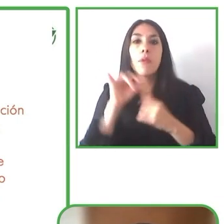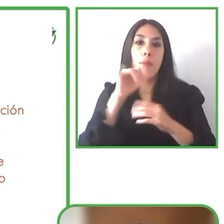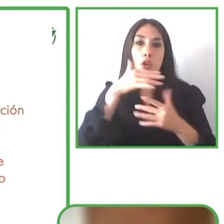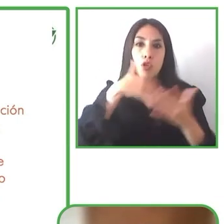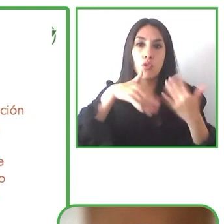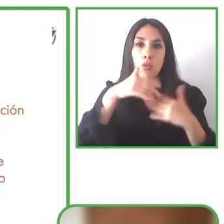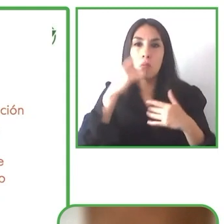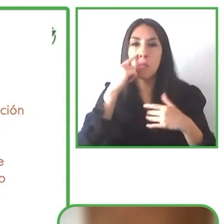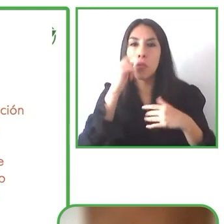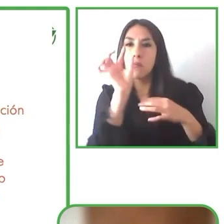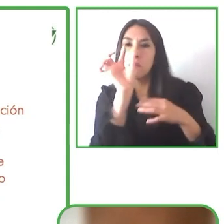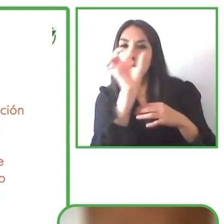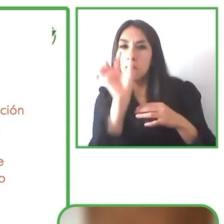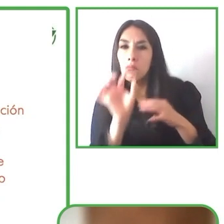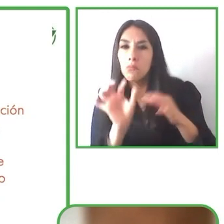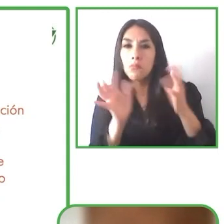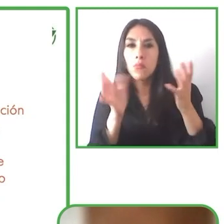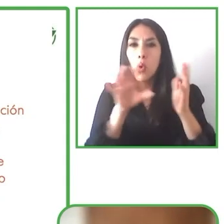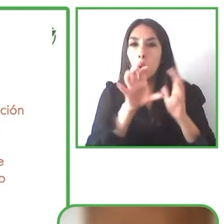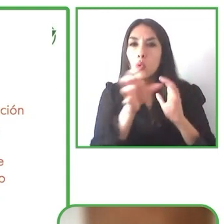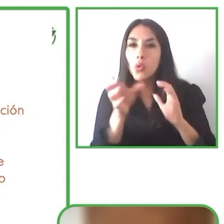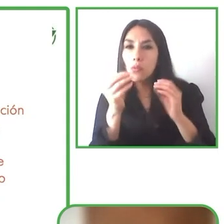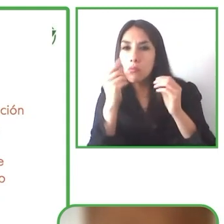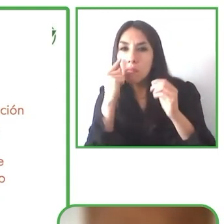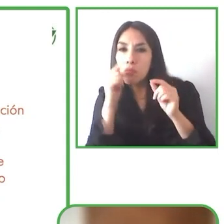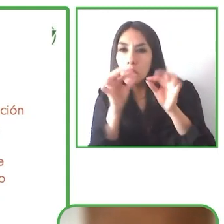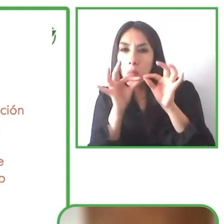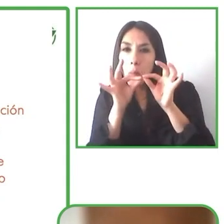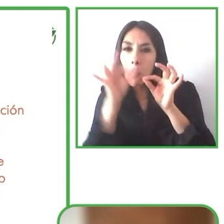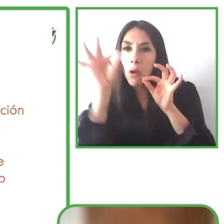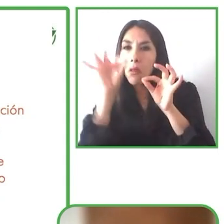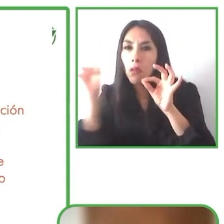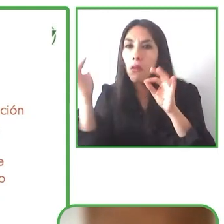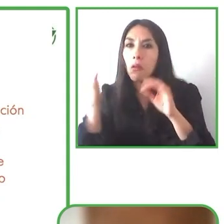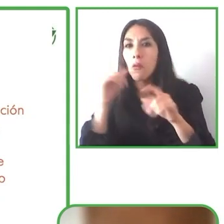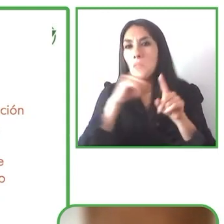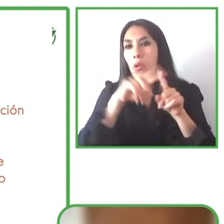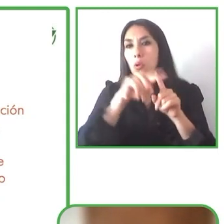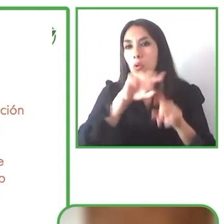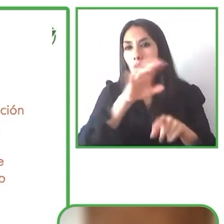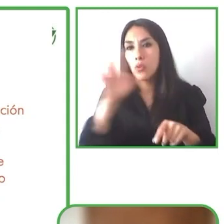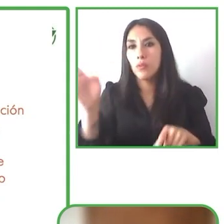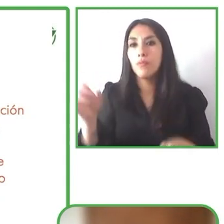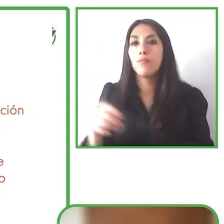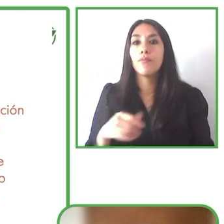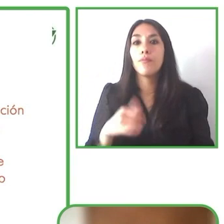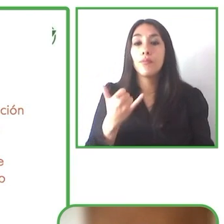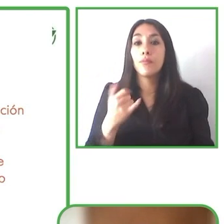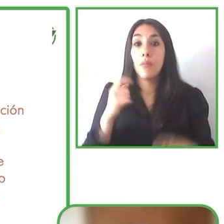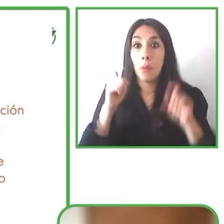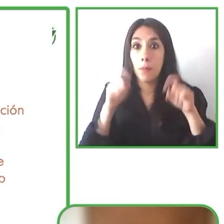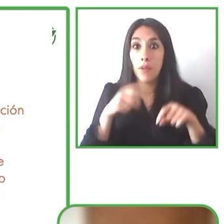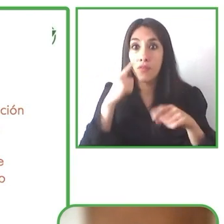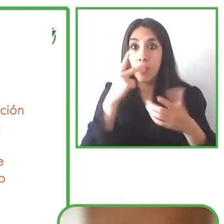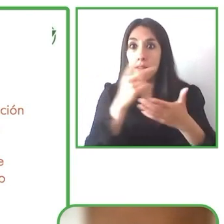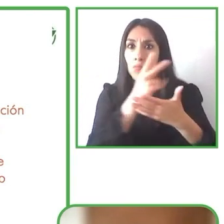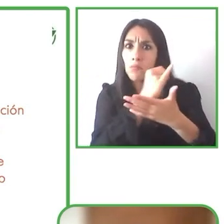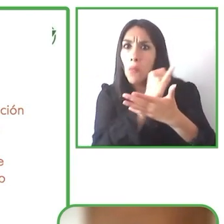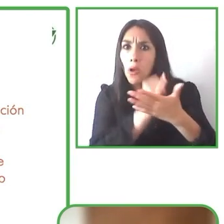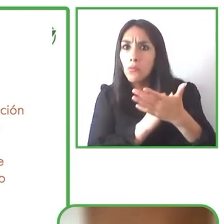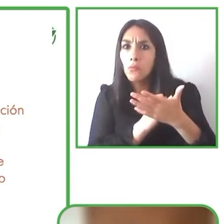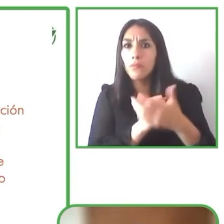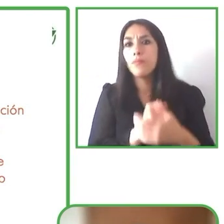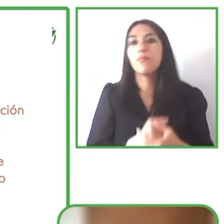otras latitudes eran disciplinas artísticas y también eran puestas en escenas que con